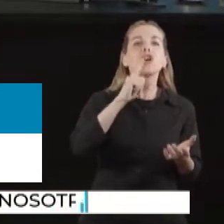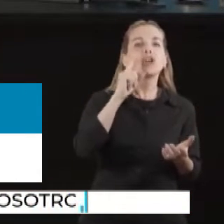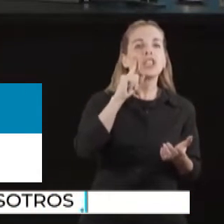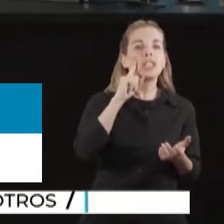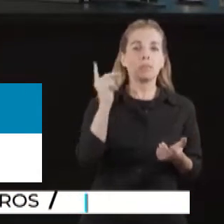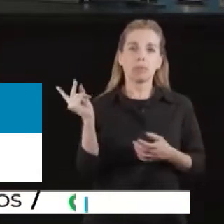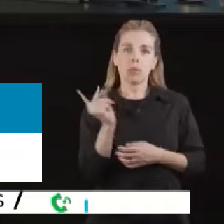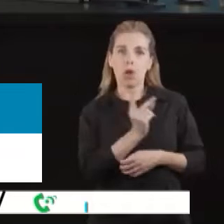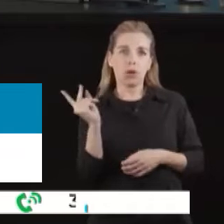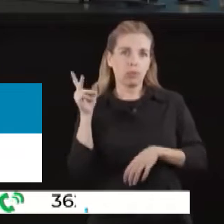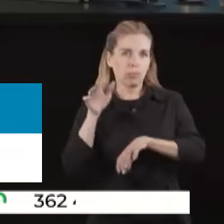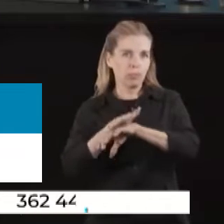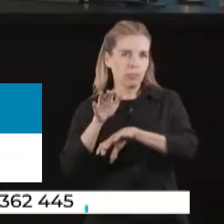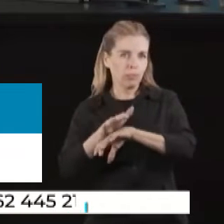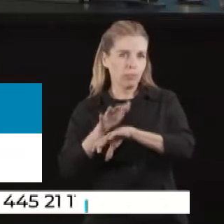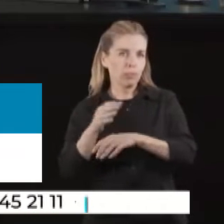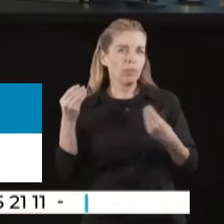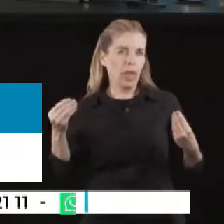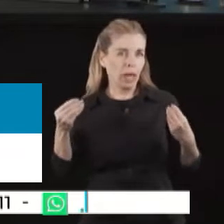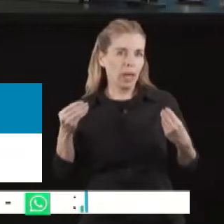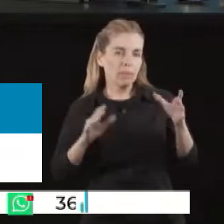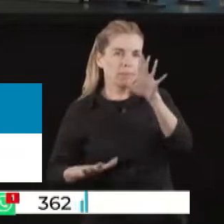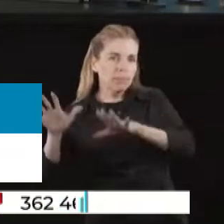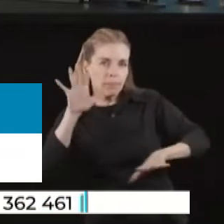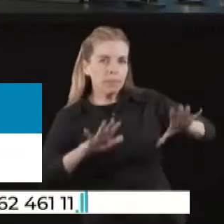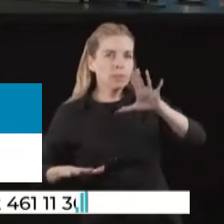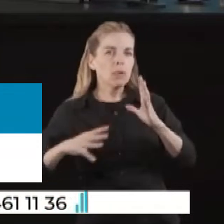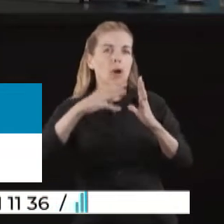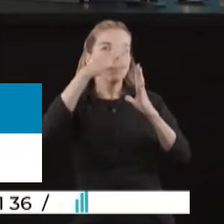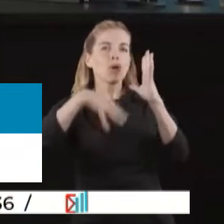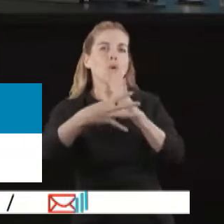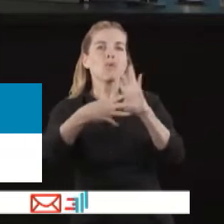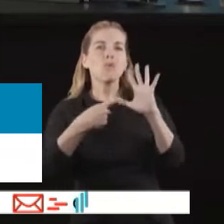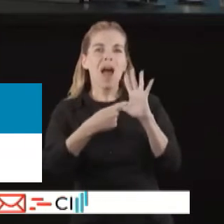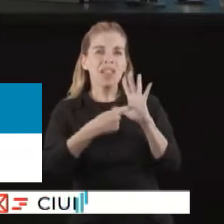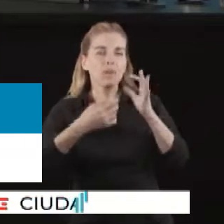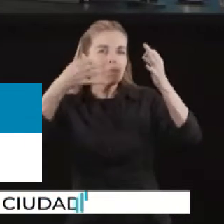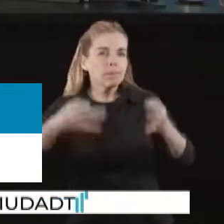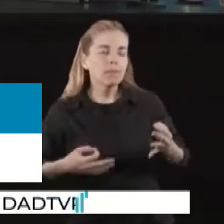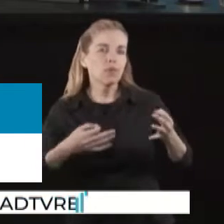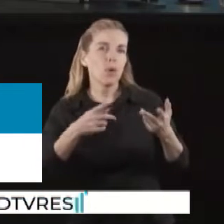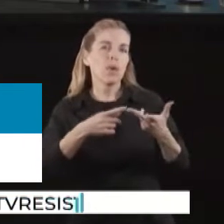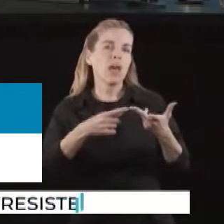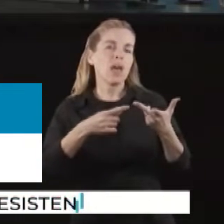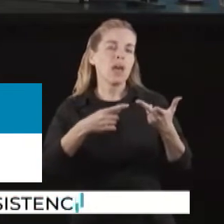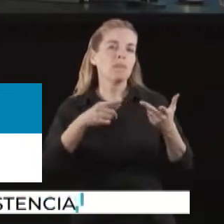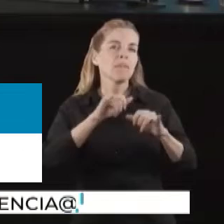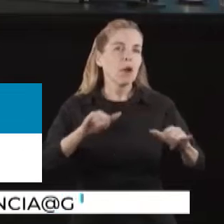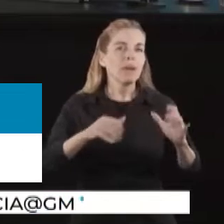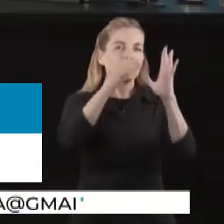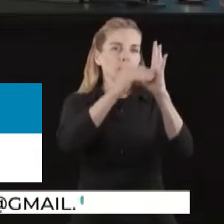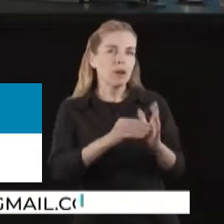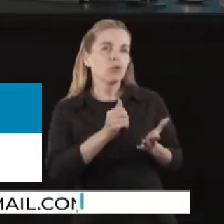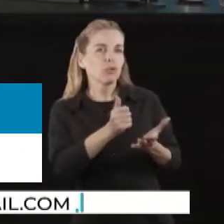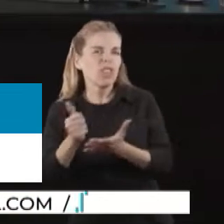tener a cargo el esquema de segmentación, quienes van seguramente a estar en contacto permanentemente por el tema de segmentación,